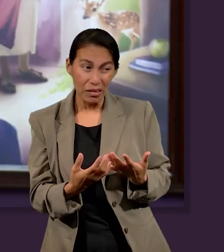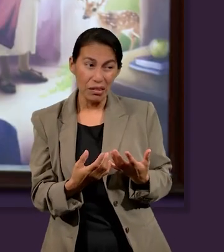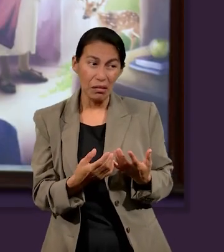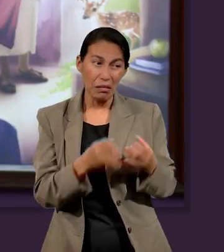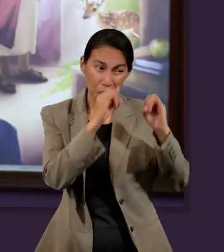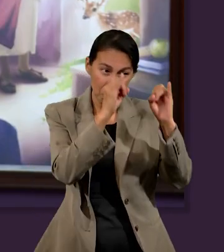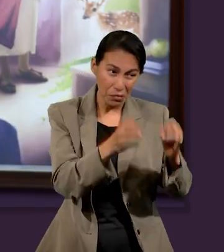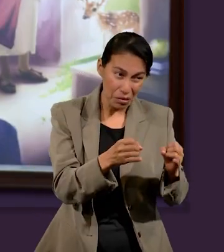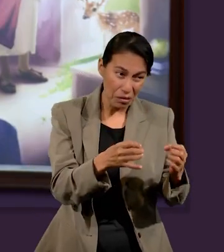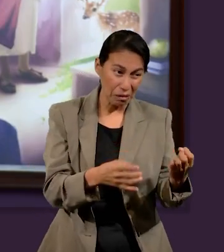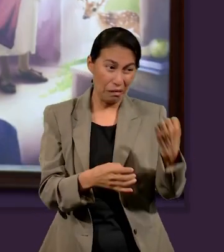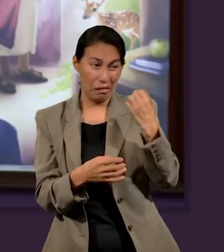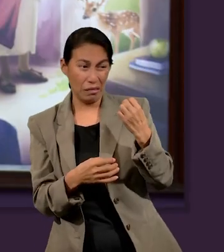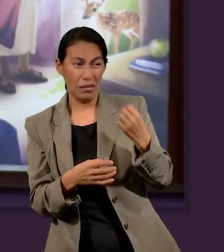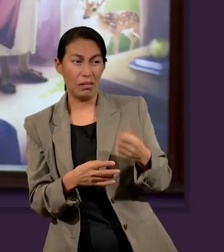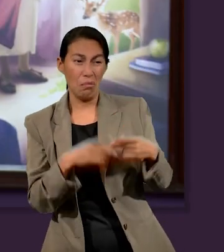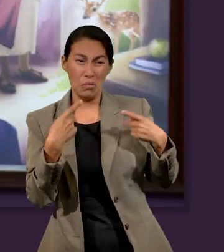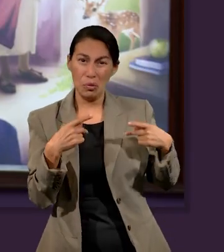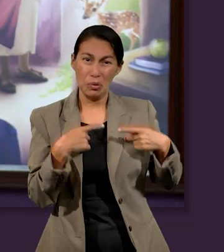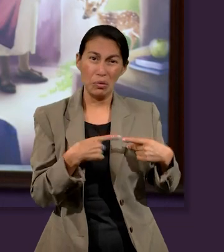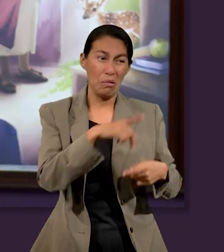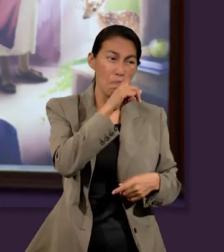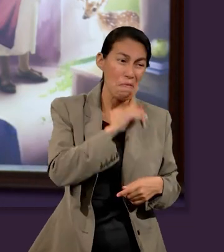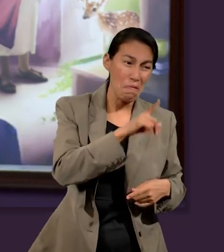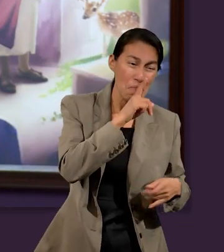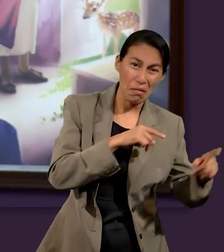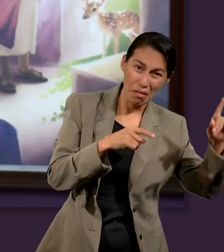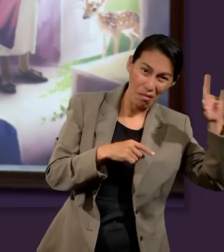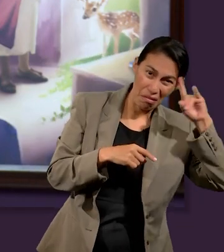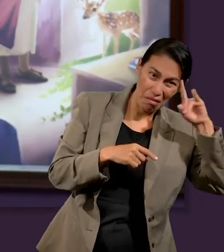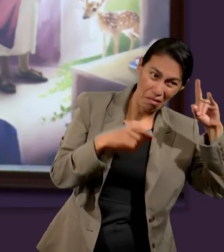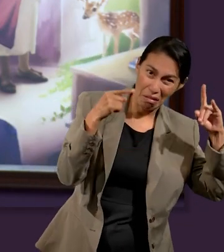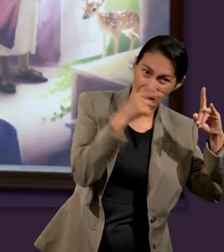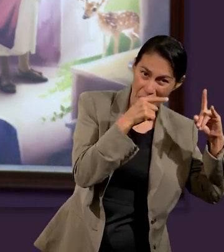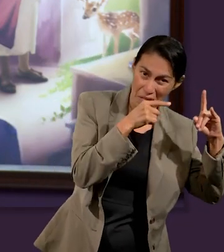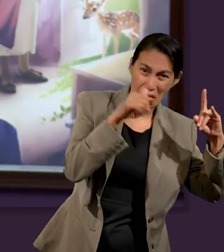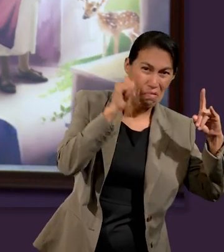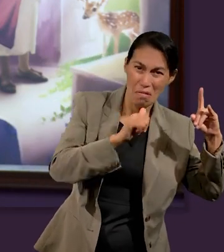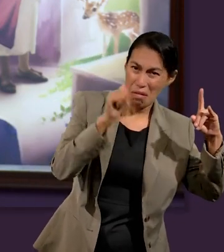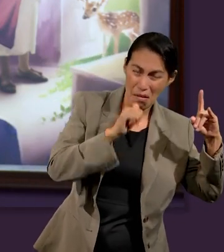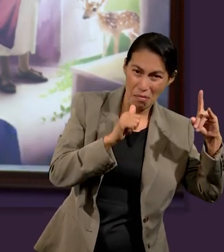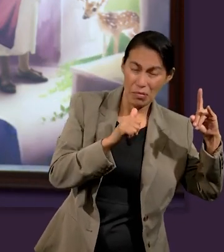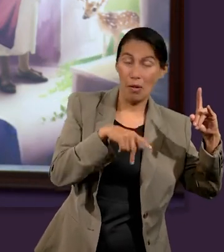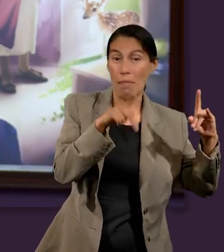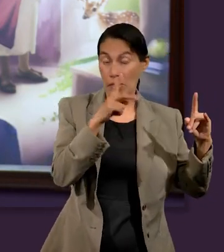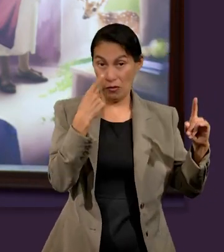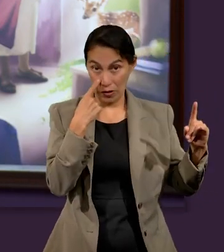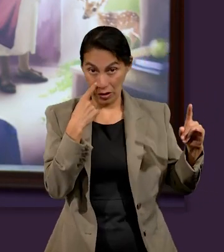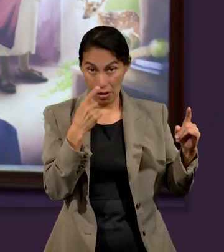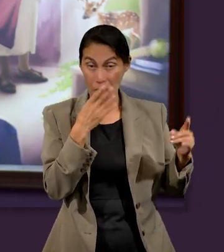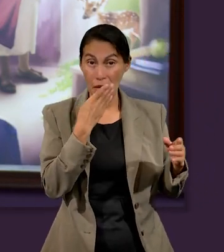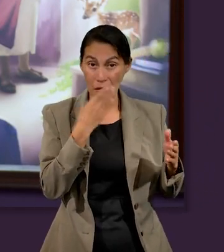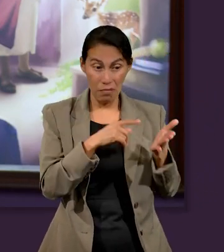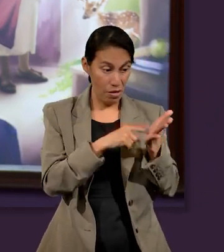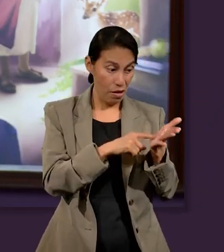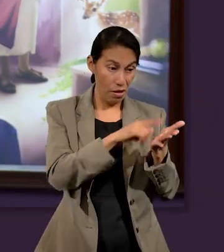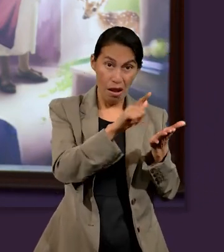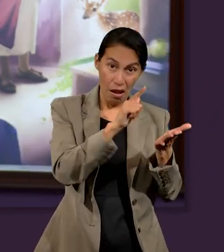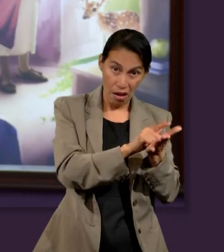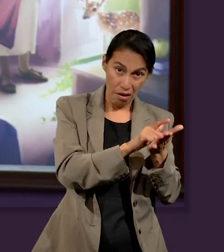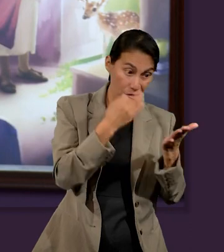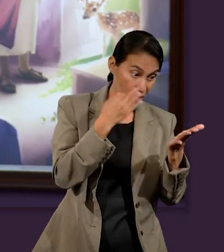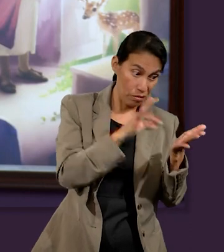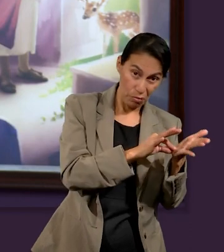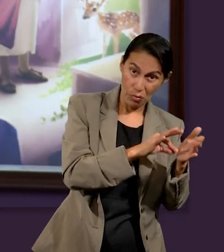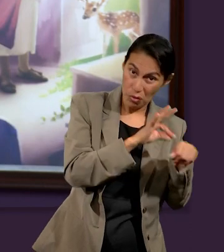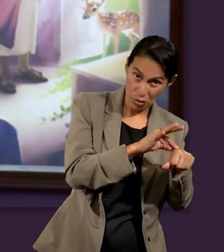sentidos, nuestra vista, oídos pueden ser engañados por una simple imagen, ¿cómo no frente a aquel que ha estado mintiendo desde que el mundo